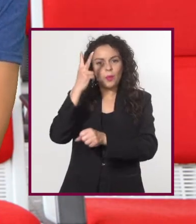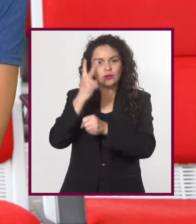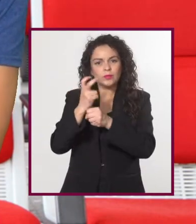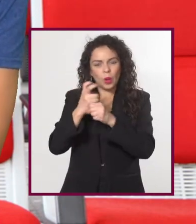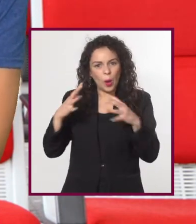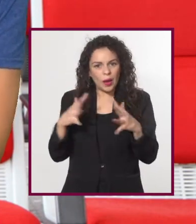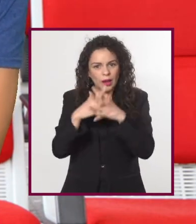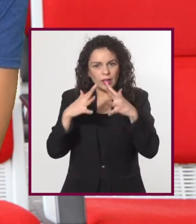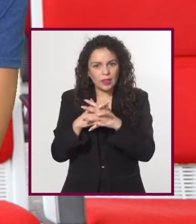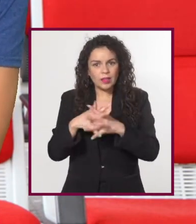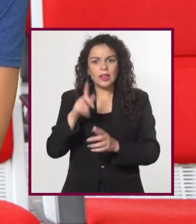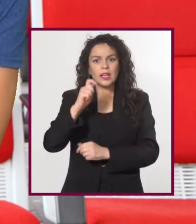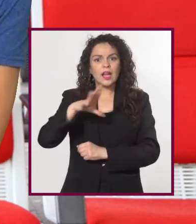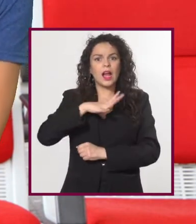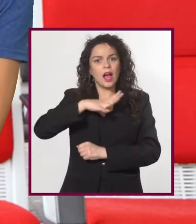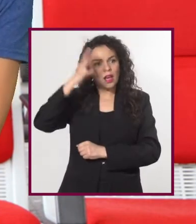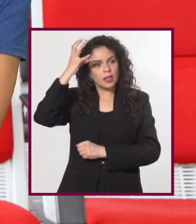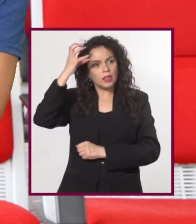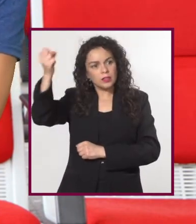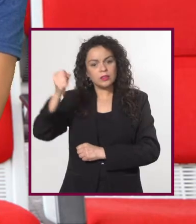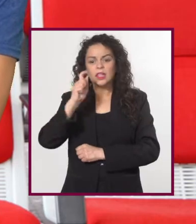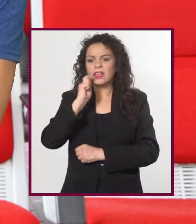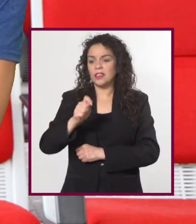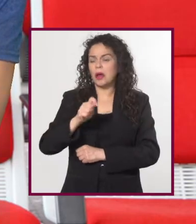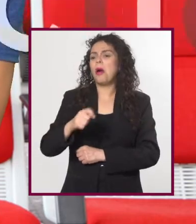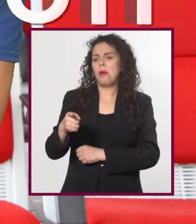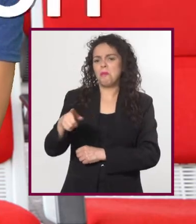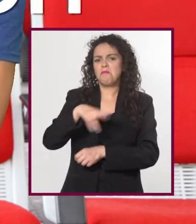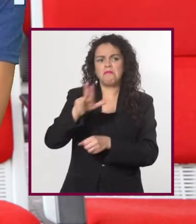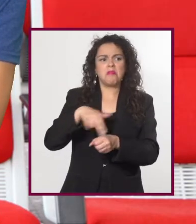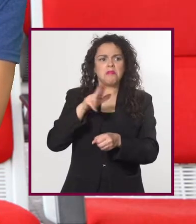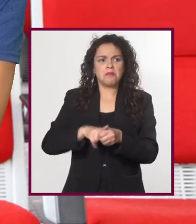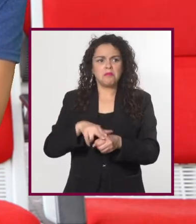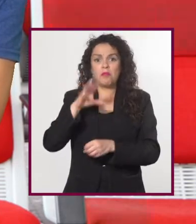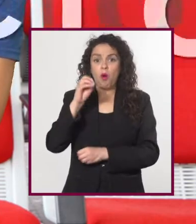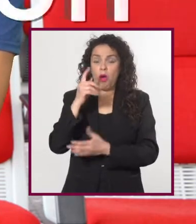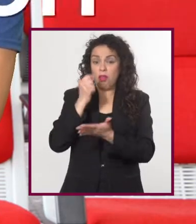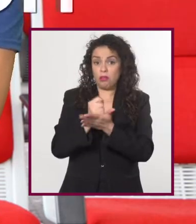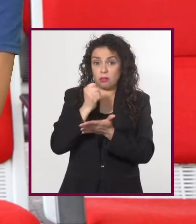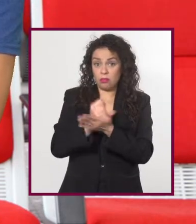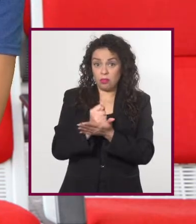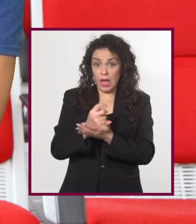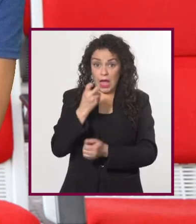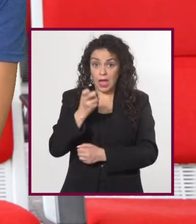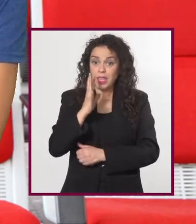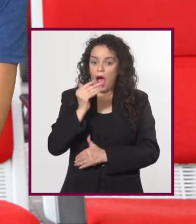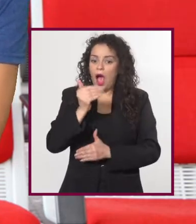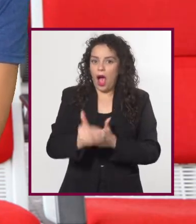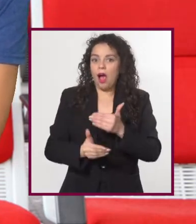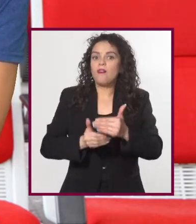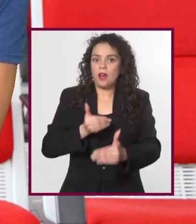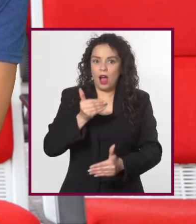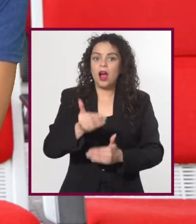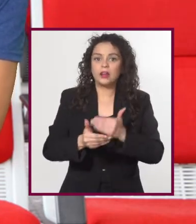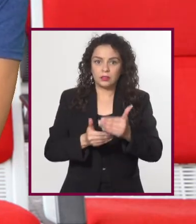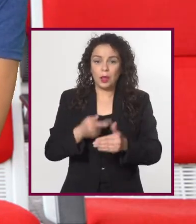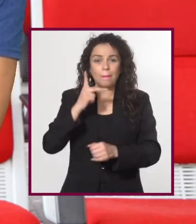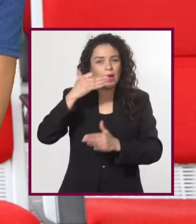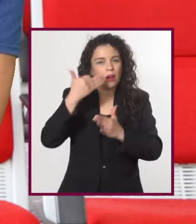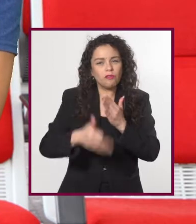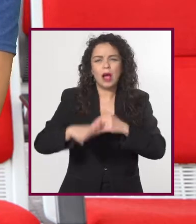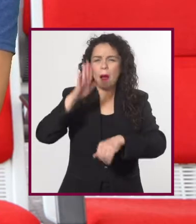tiempos de la Segunda Guerra Mundial se incluyeron conceptos como la normalización y la rehabilitación, lo que ya es un avance,